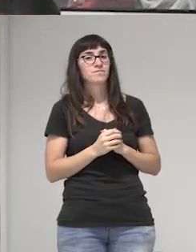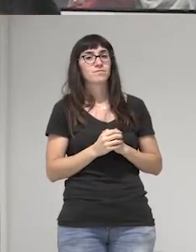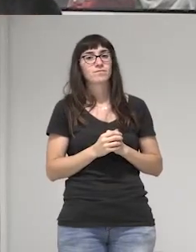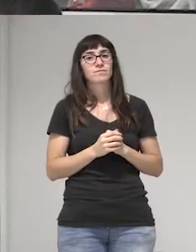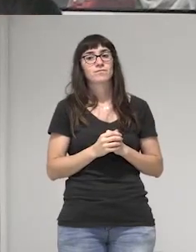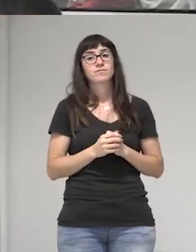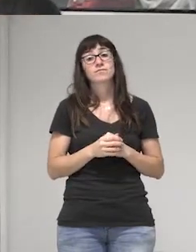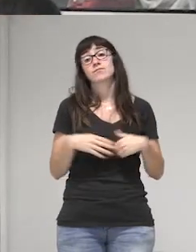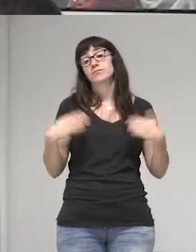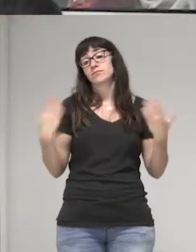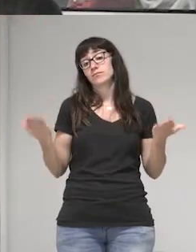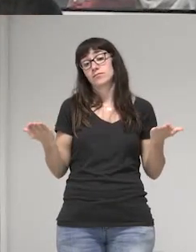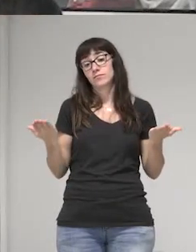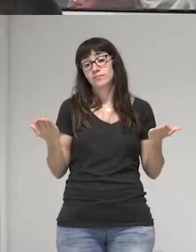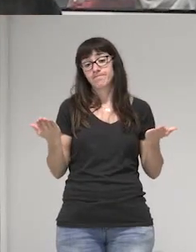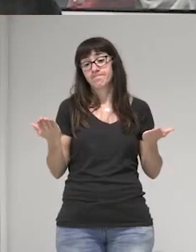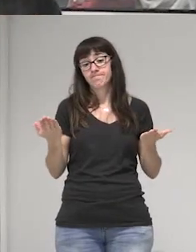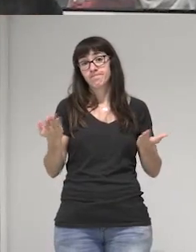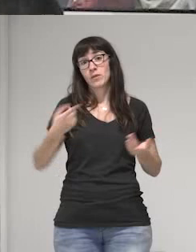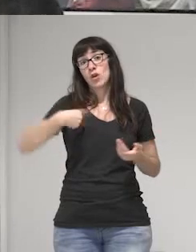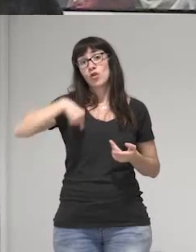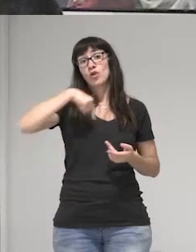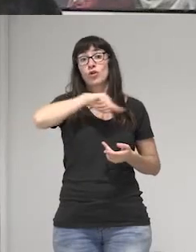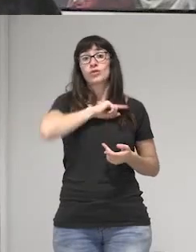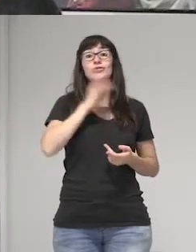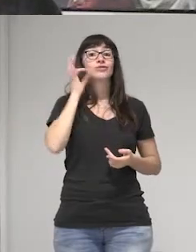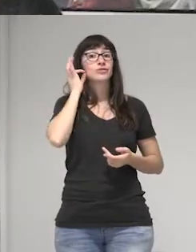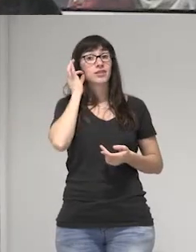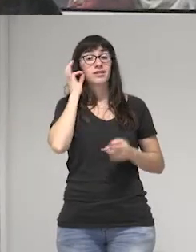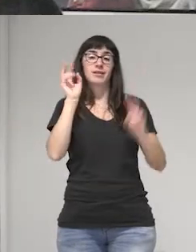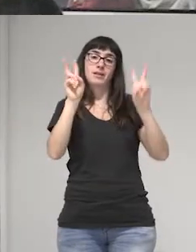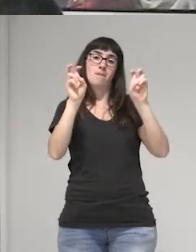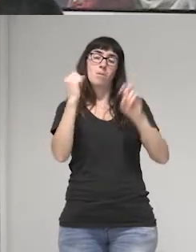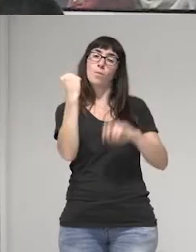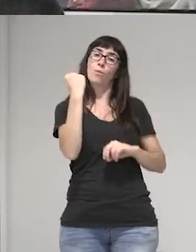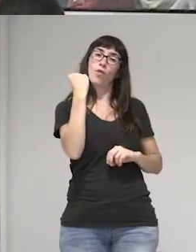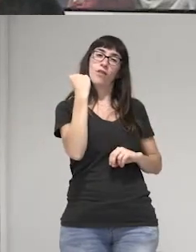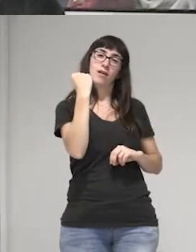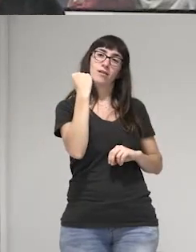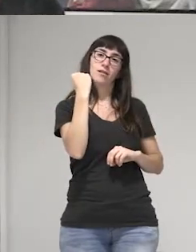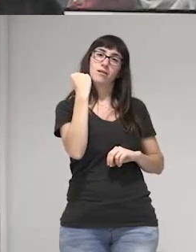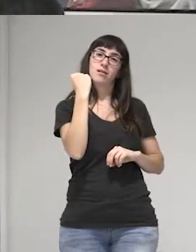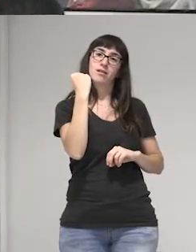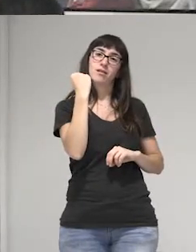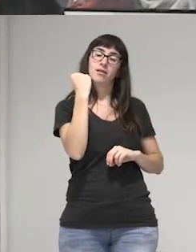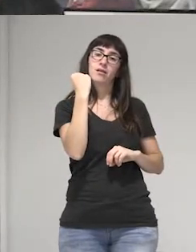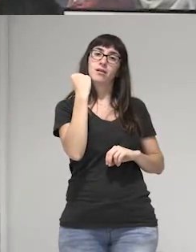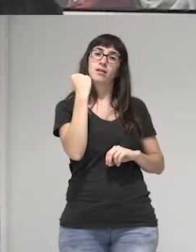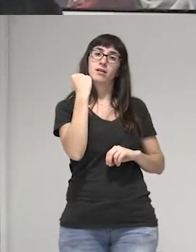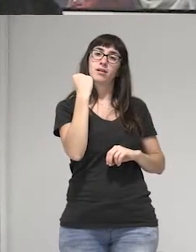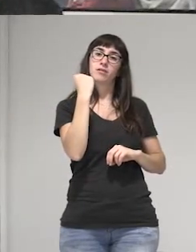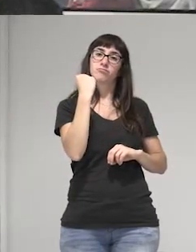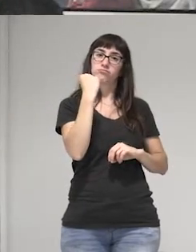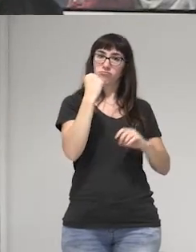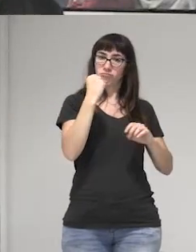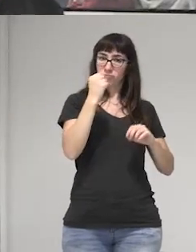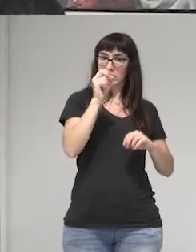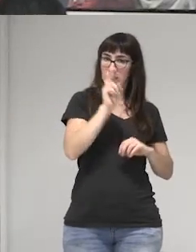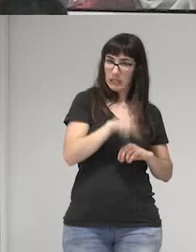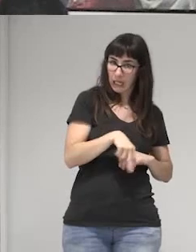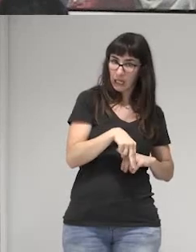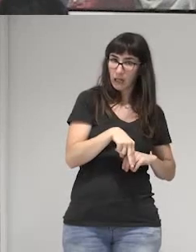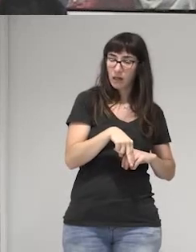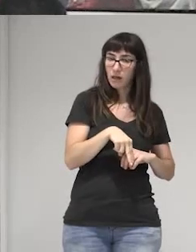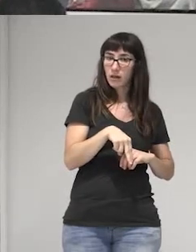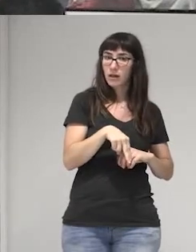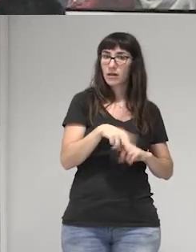Entonces, pues nosotras hablamos del poder de ser y de